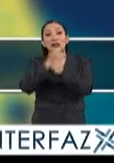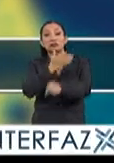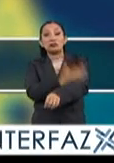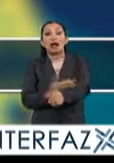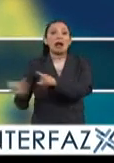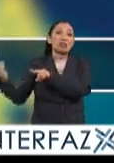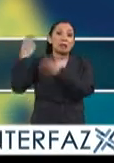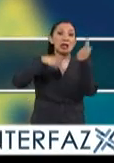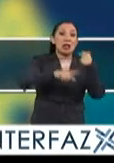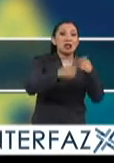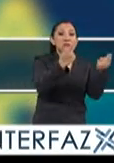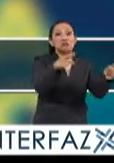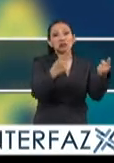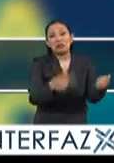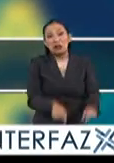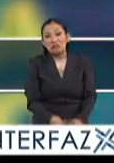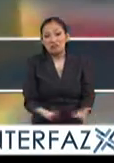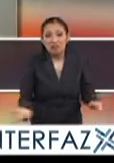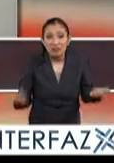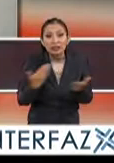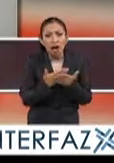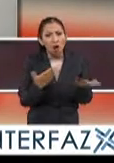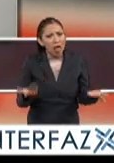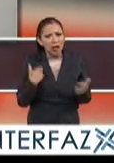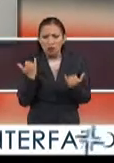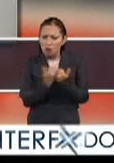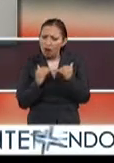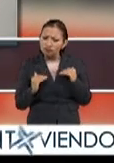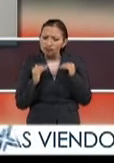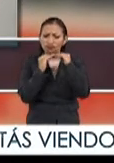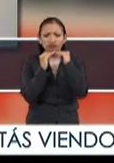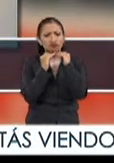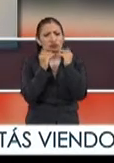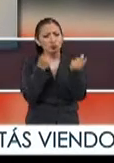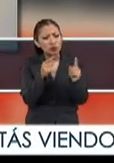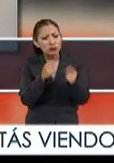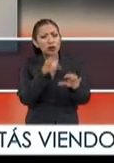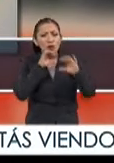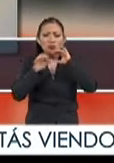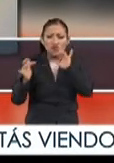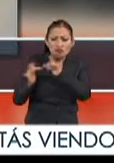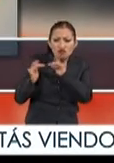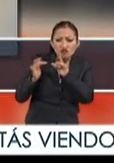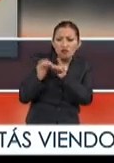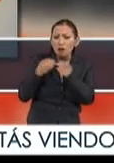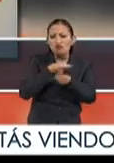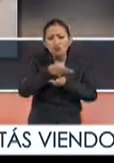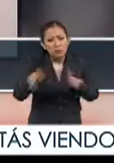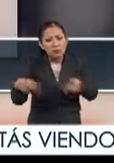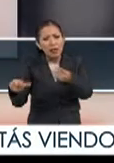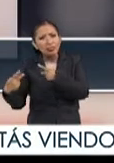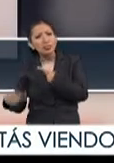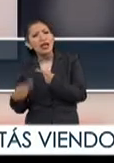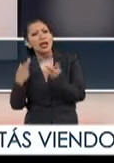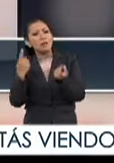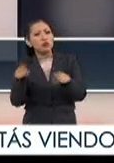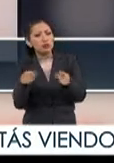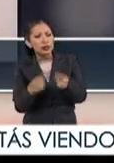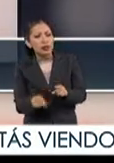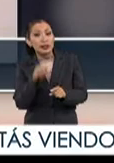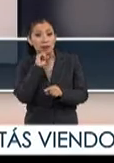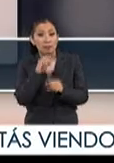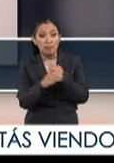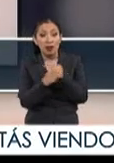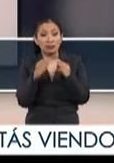después y ahora pues estamos al día en tanto comunicaciones en tanto distribución e incluso la producción